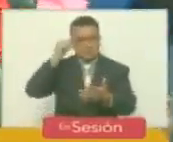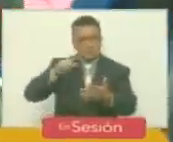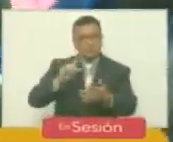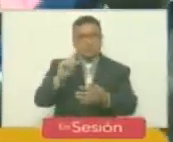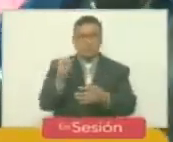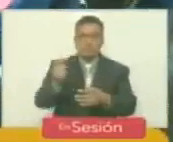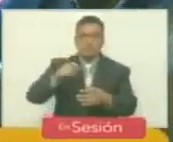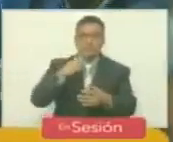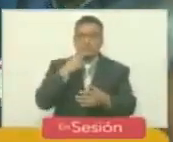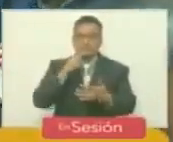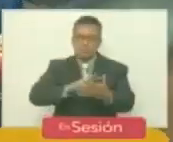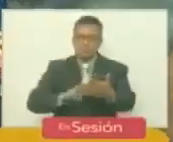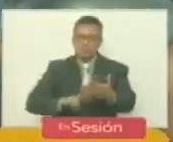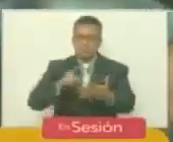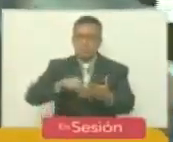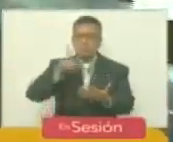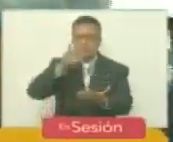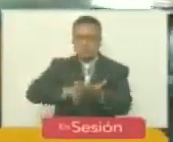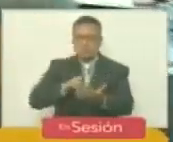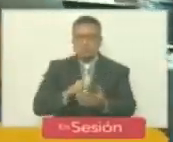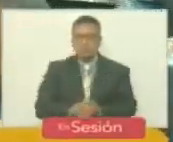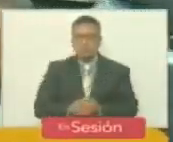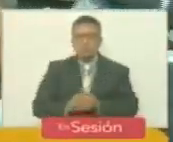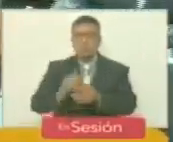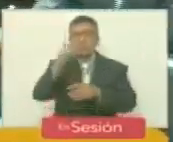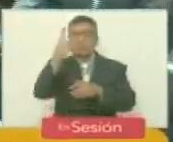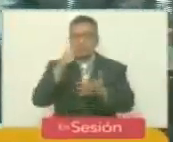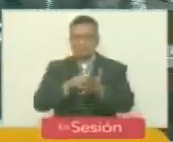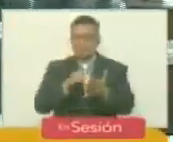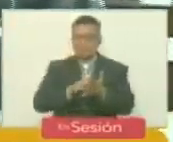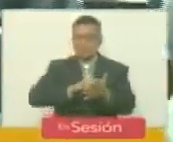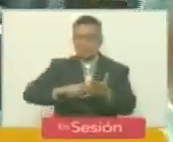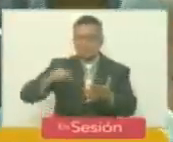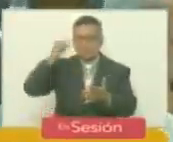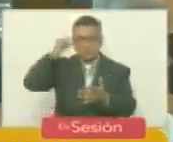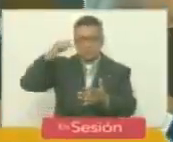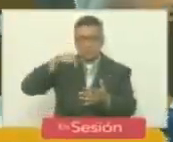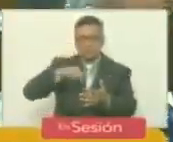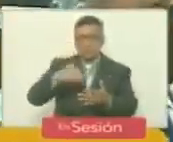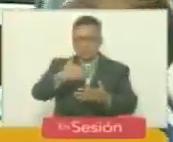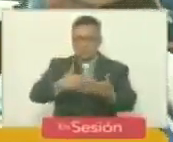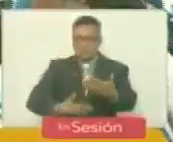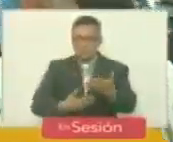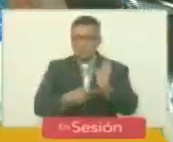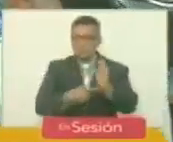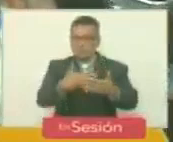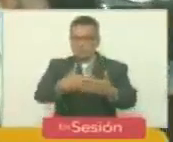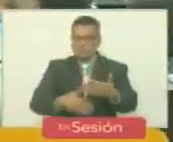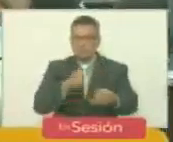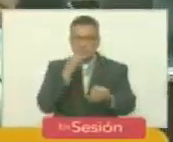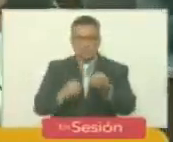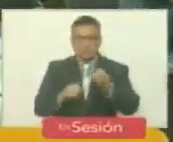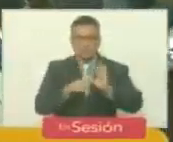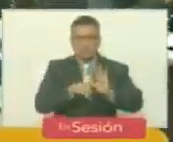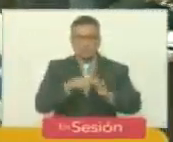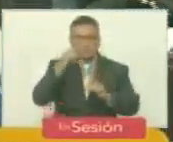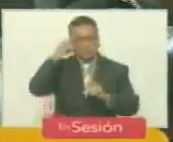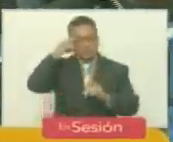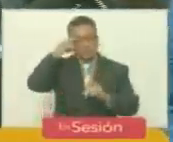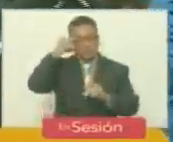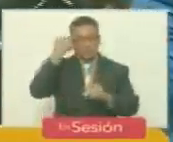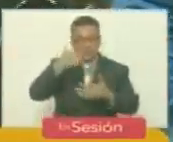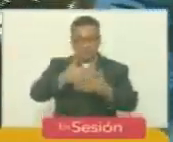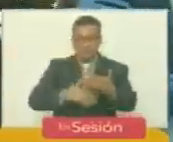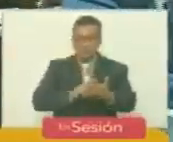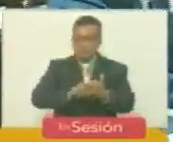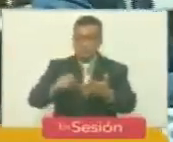una vez leída, resultó aprobada. Primer punto del orden del día, presentación del informe final y entrega de la